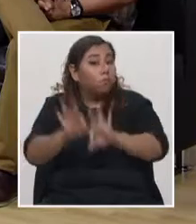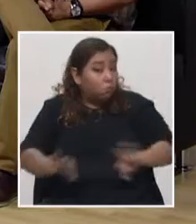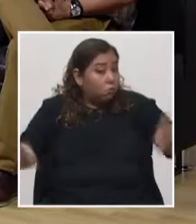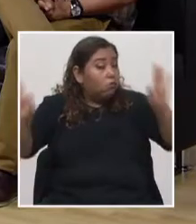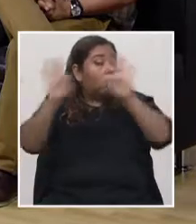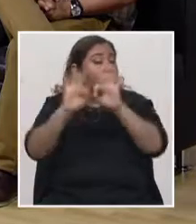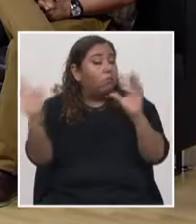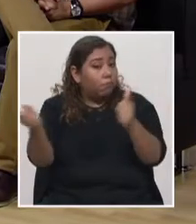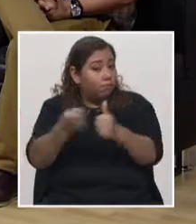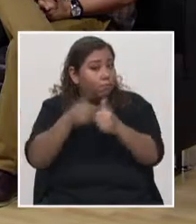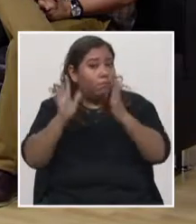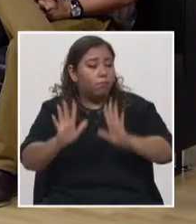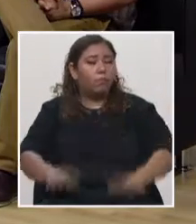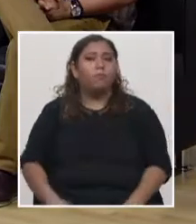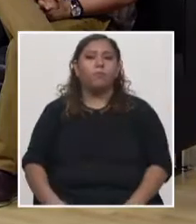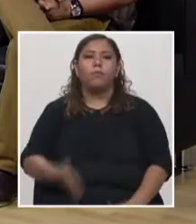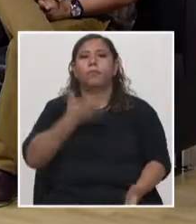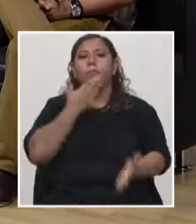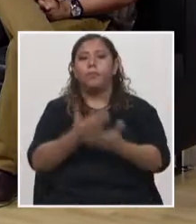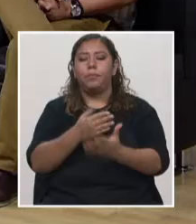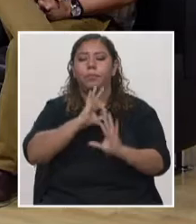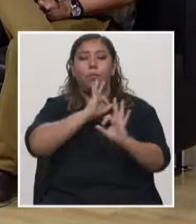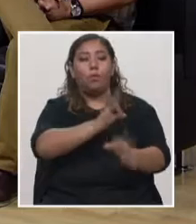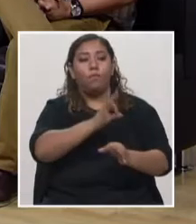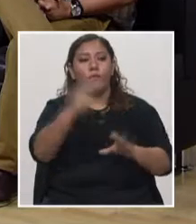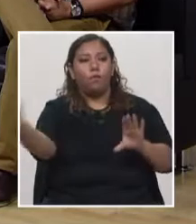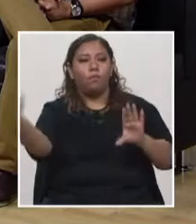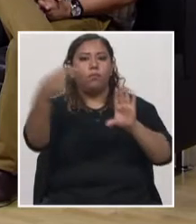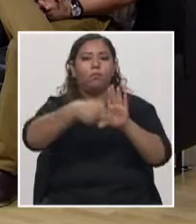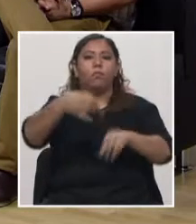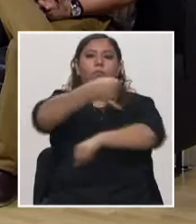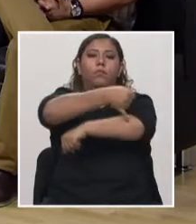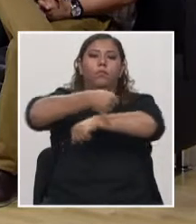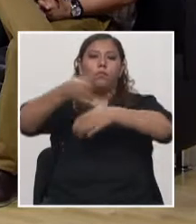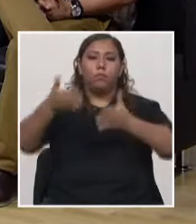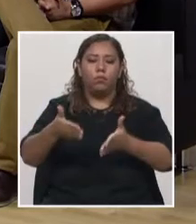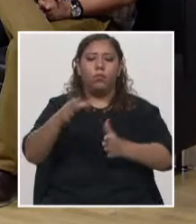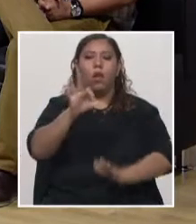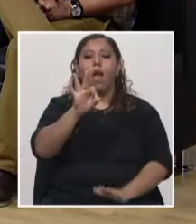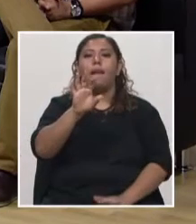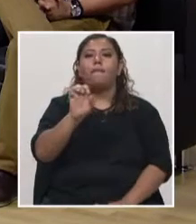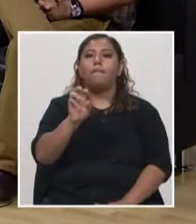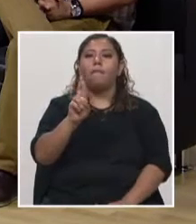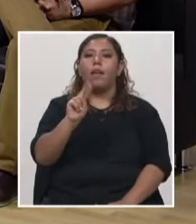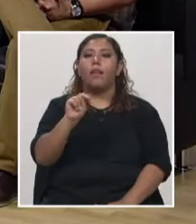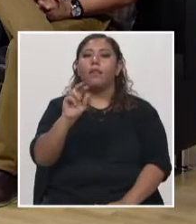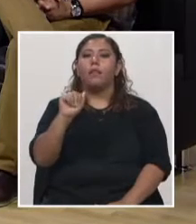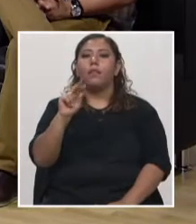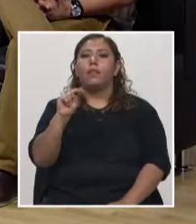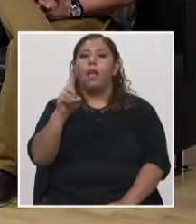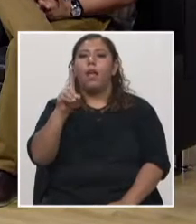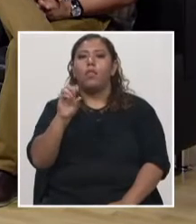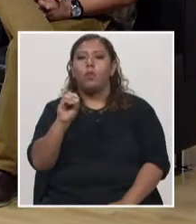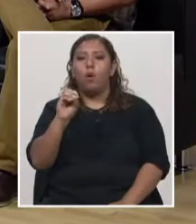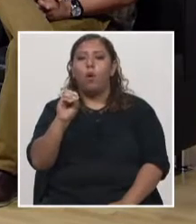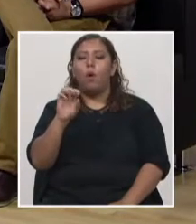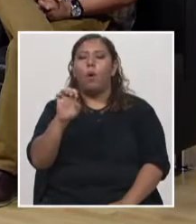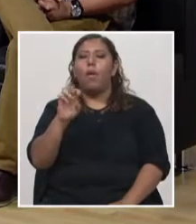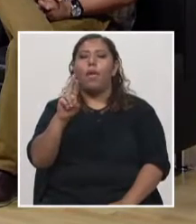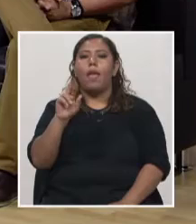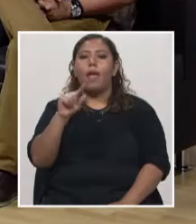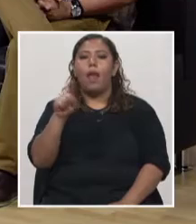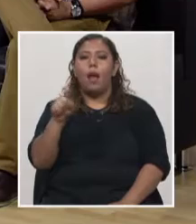incorpora al Foro de Televisión Nacional de Honduras el ingeniero Fernando Erazo, director de investigación del Instituto Hondureño de Geología y